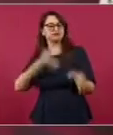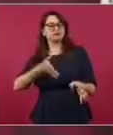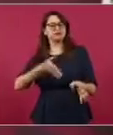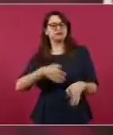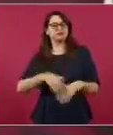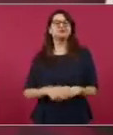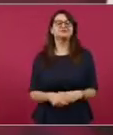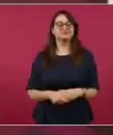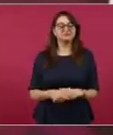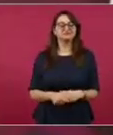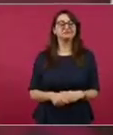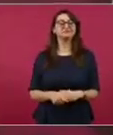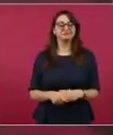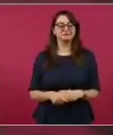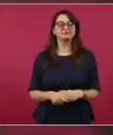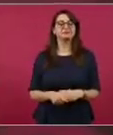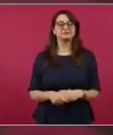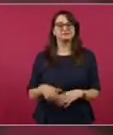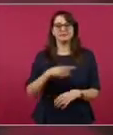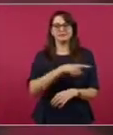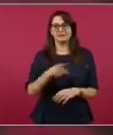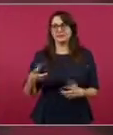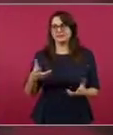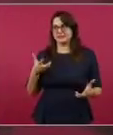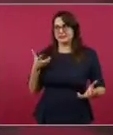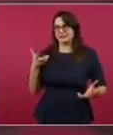¿Tuvieron que dar marcha atrás?